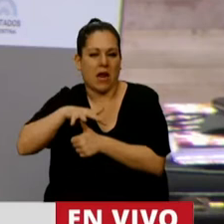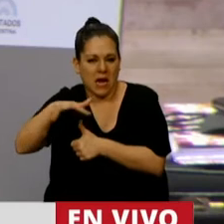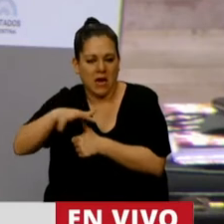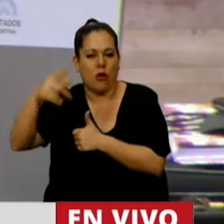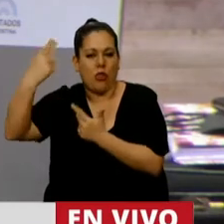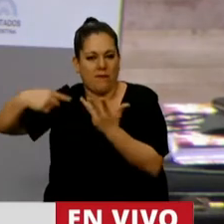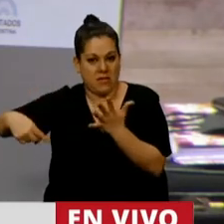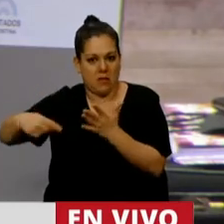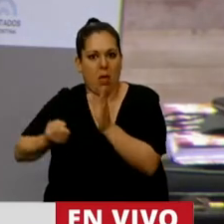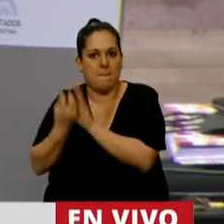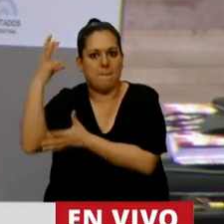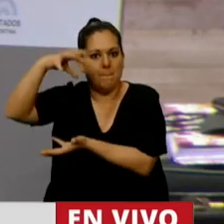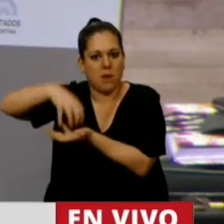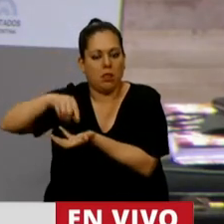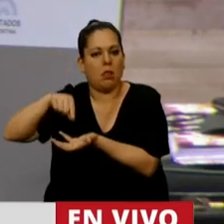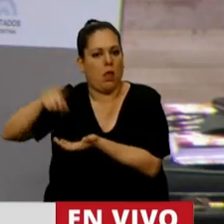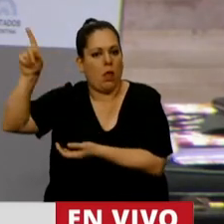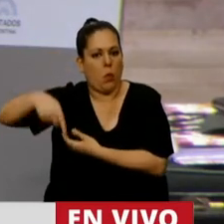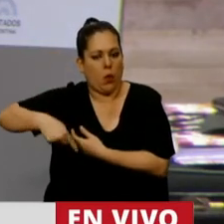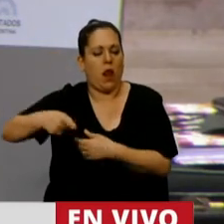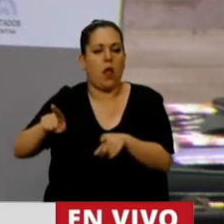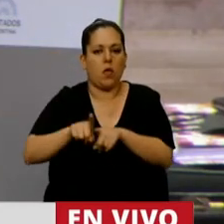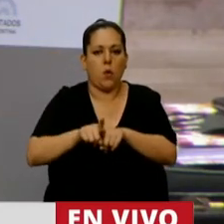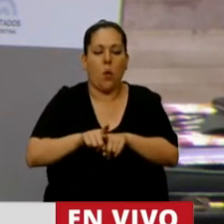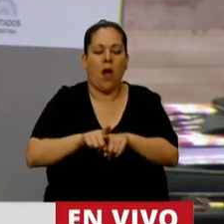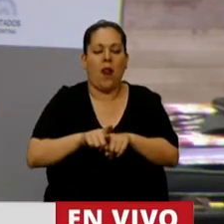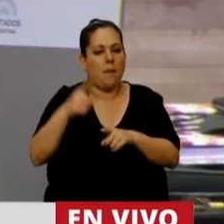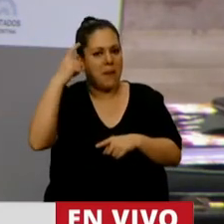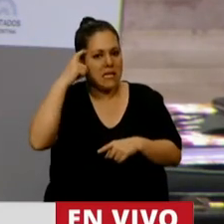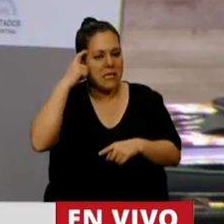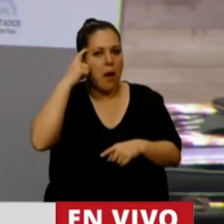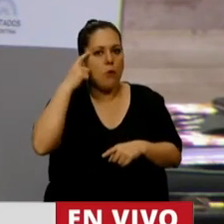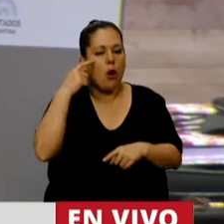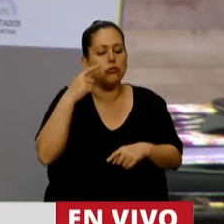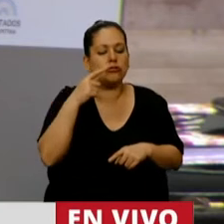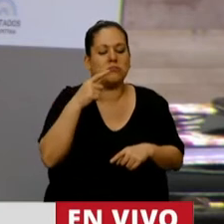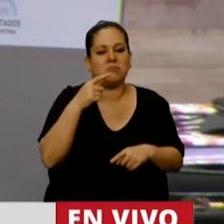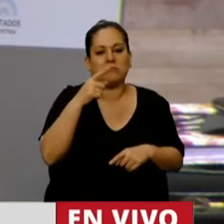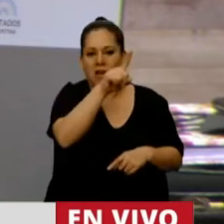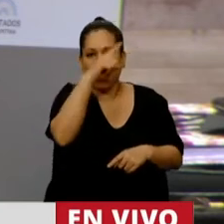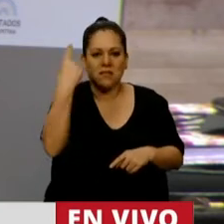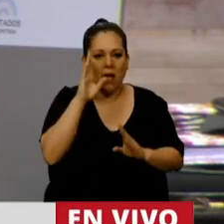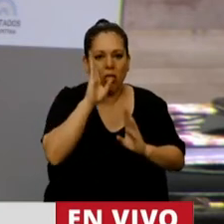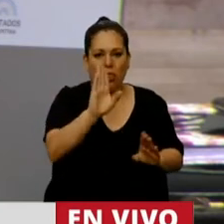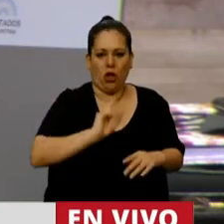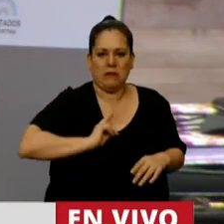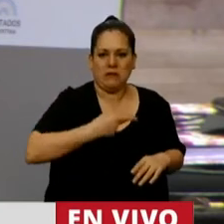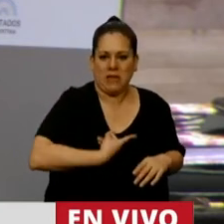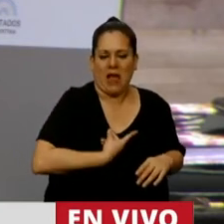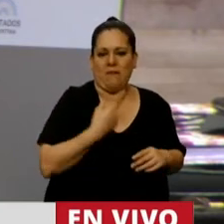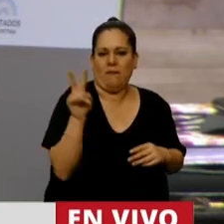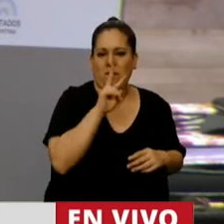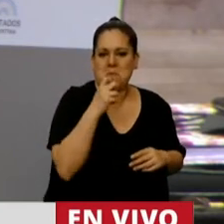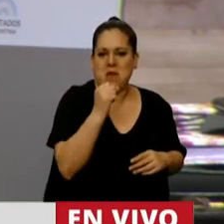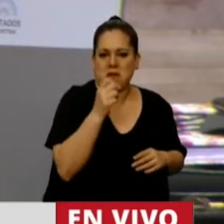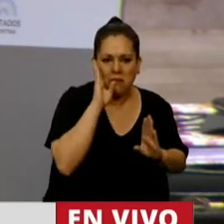logrado avanzar en la lógica de un Estado transfeminista. Hoy estamos discutiendo el presupuesto, que es